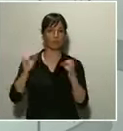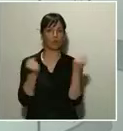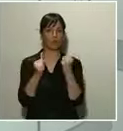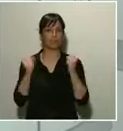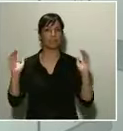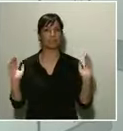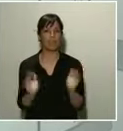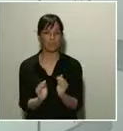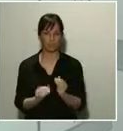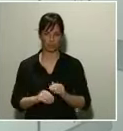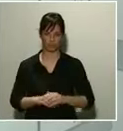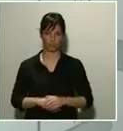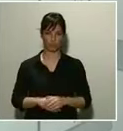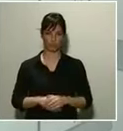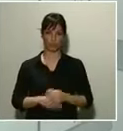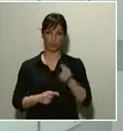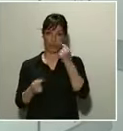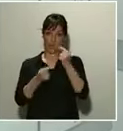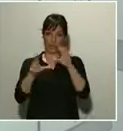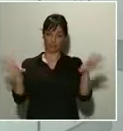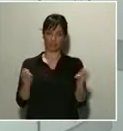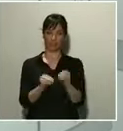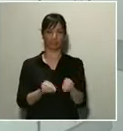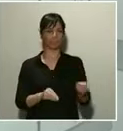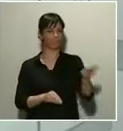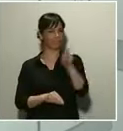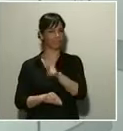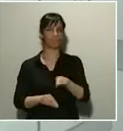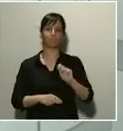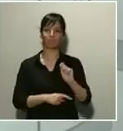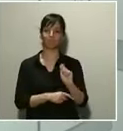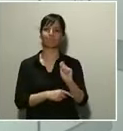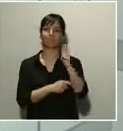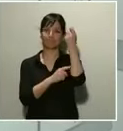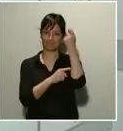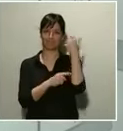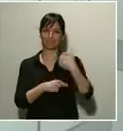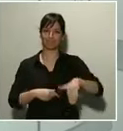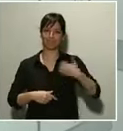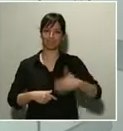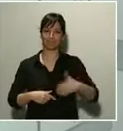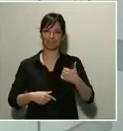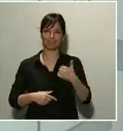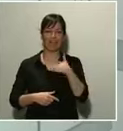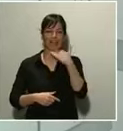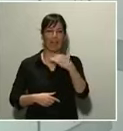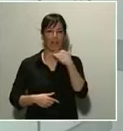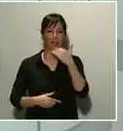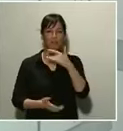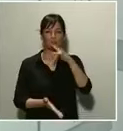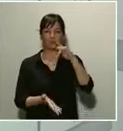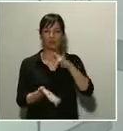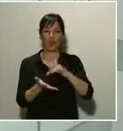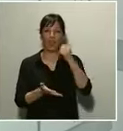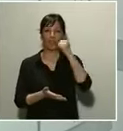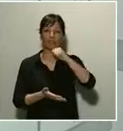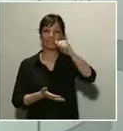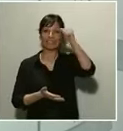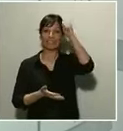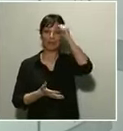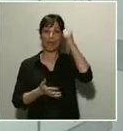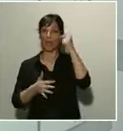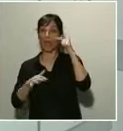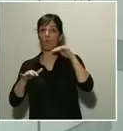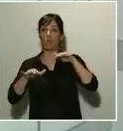estos datos, me reitero en que hemos conseguido que no se produzca ningún efecto de fin de semana y que la movilidad